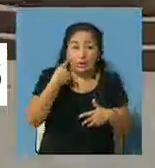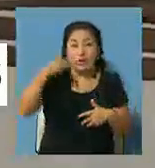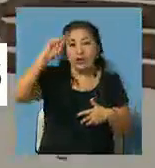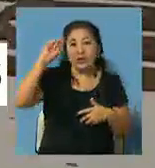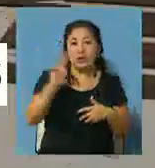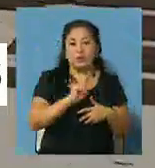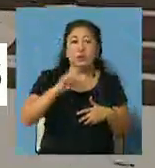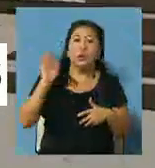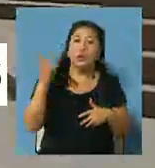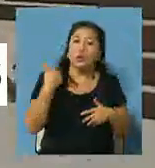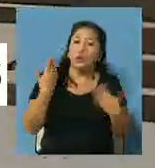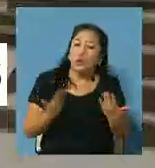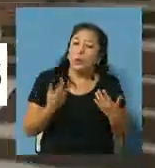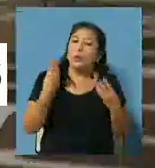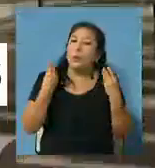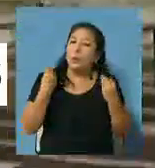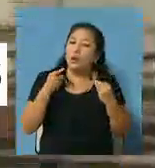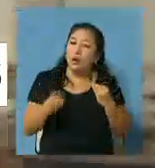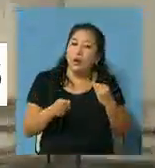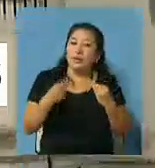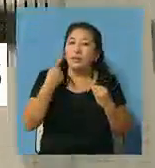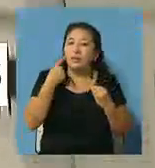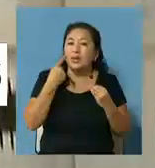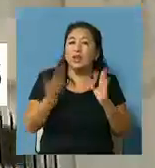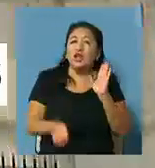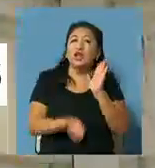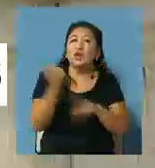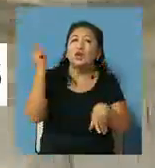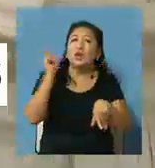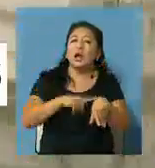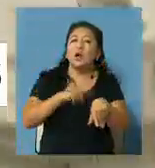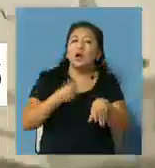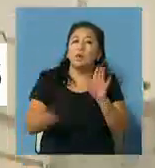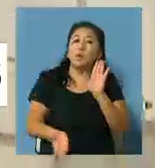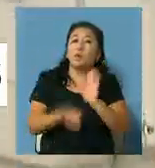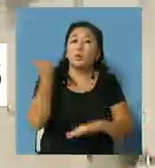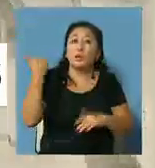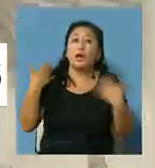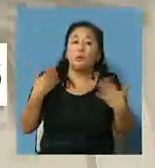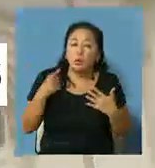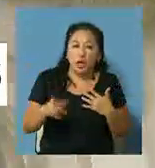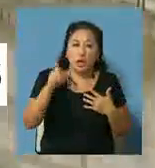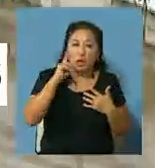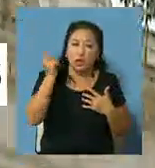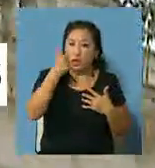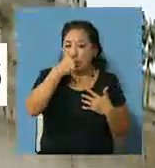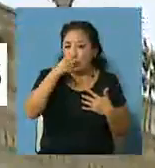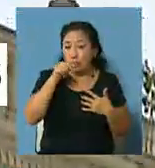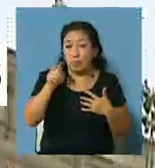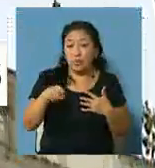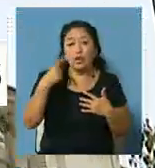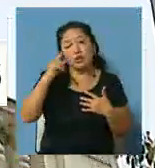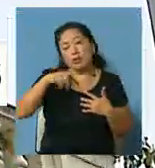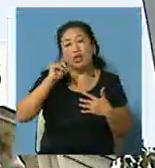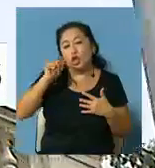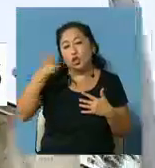respetando todo esto porque si no lo hacemos nos quitan ese horario ya presencial, digamos de los días domingos y también